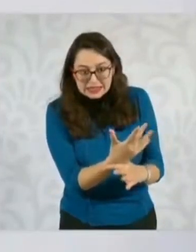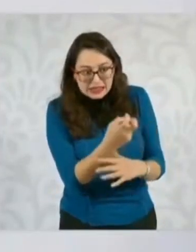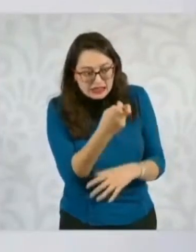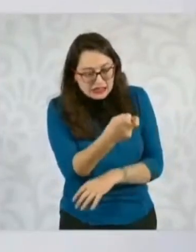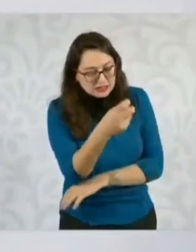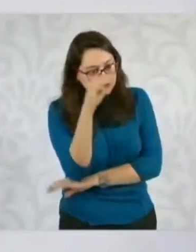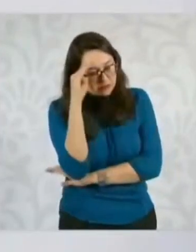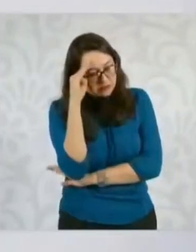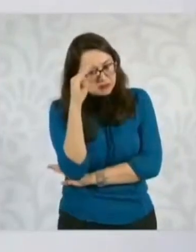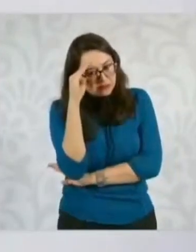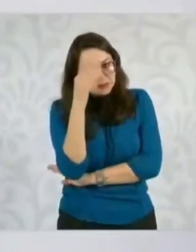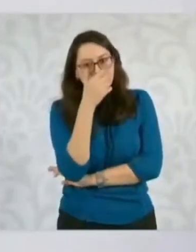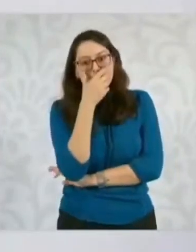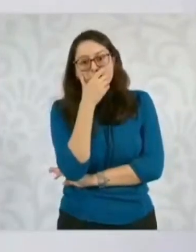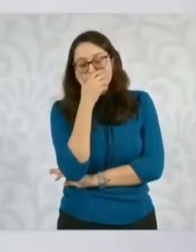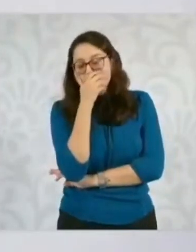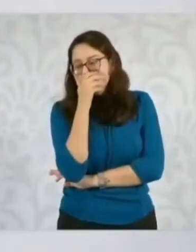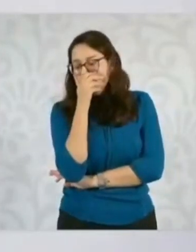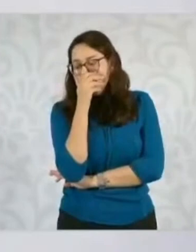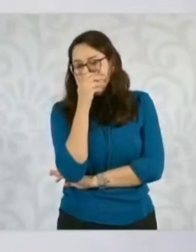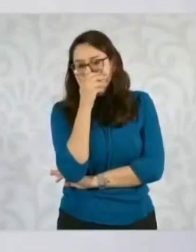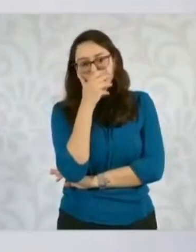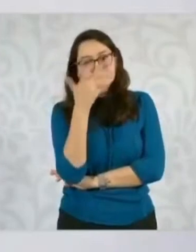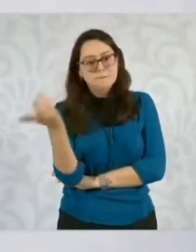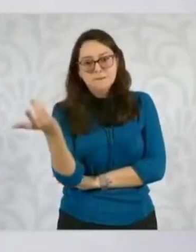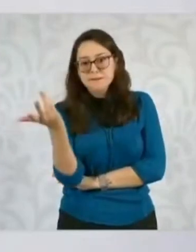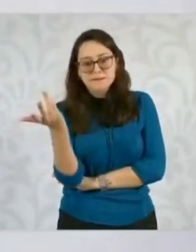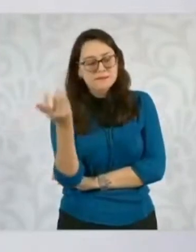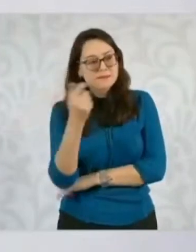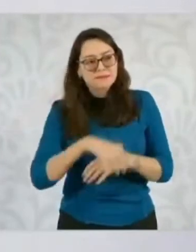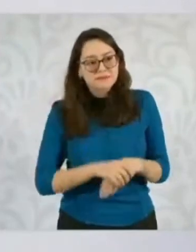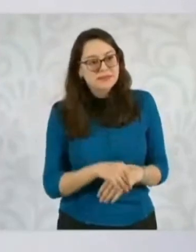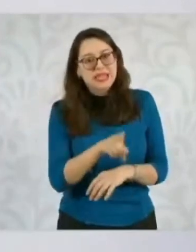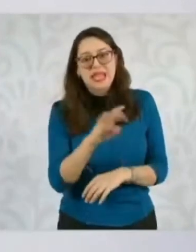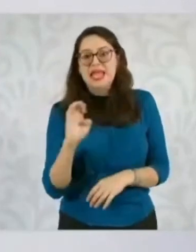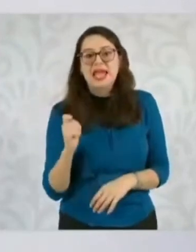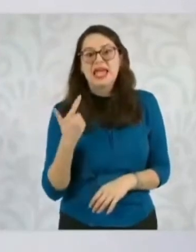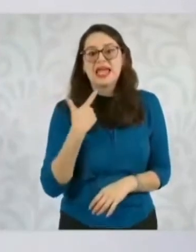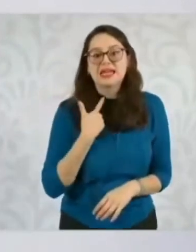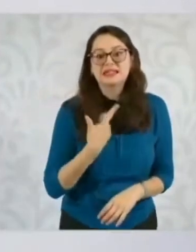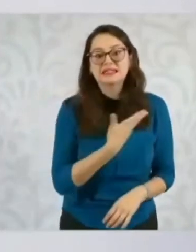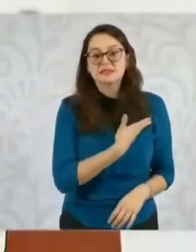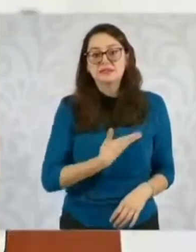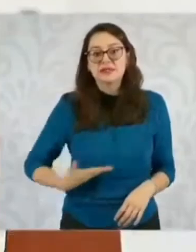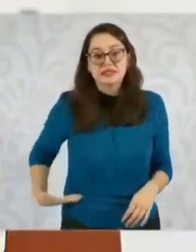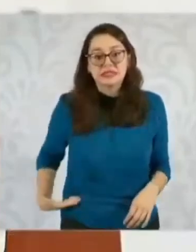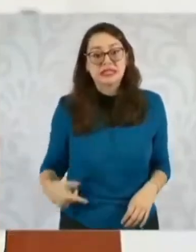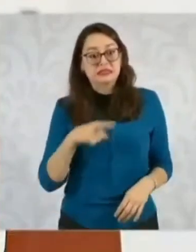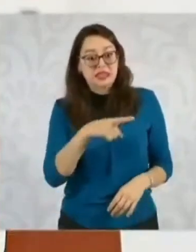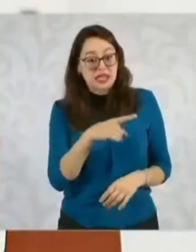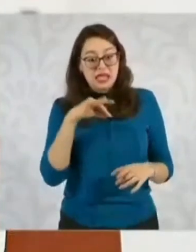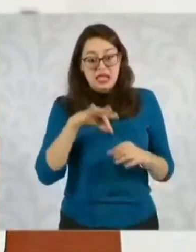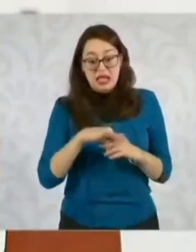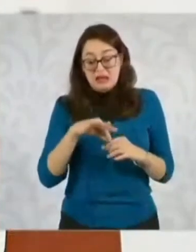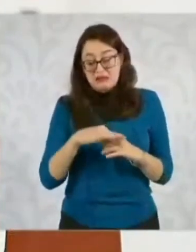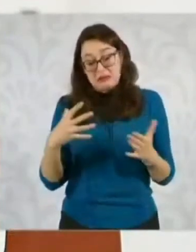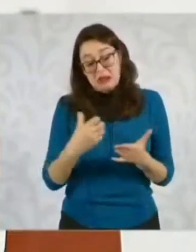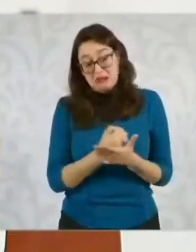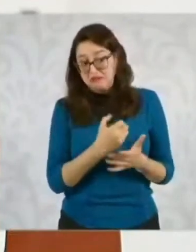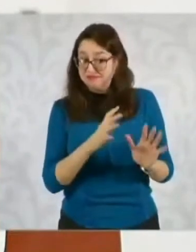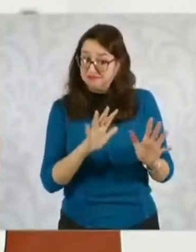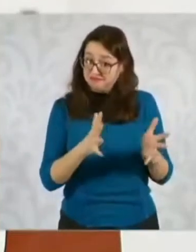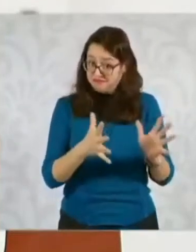¿Qué significa esa declaración? Porque es un expresidente que llegó con el haya sido como haya sido, pero es un